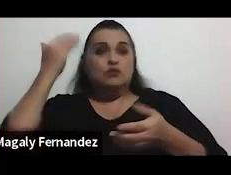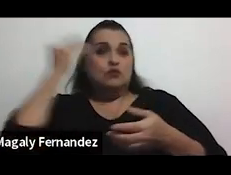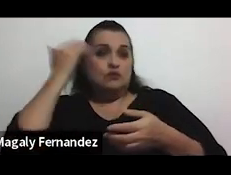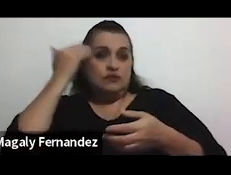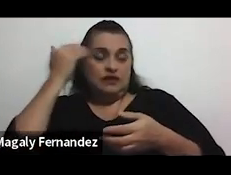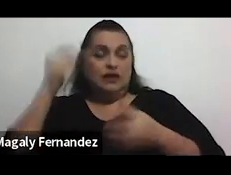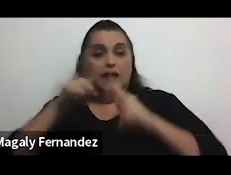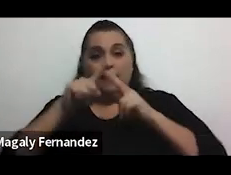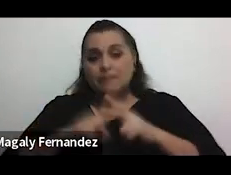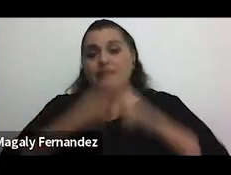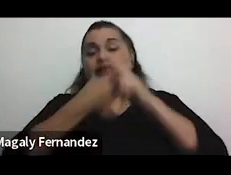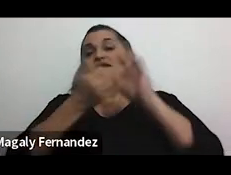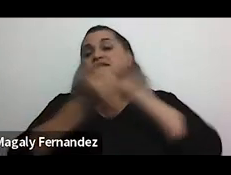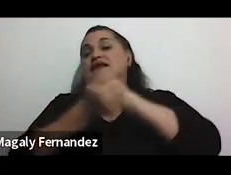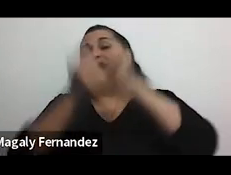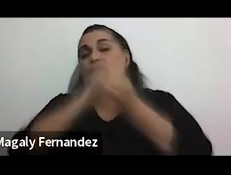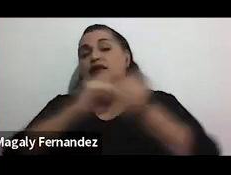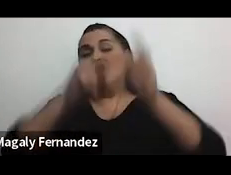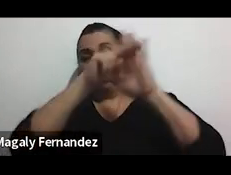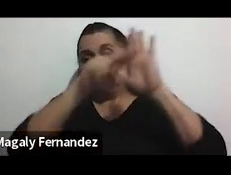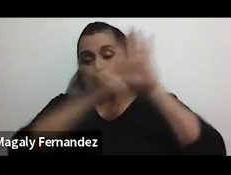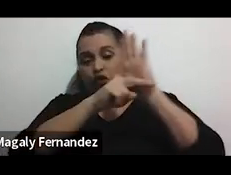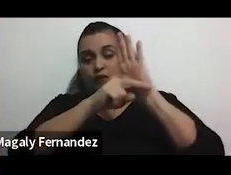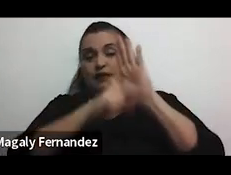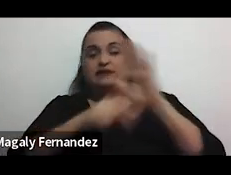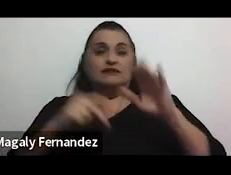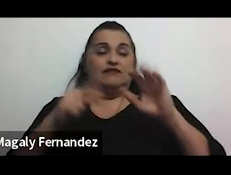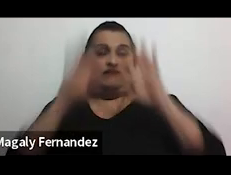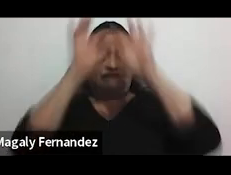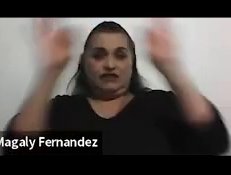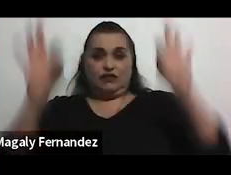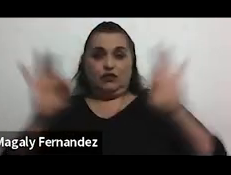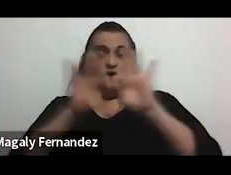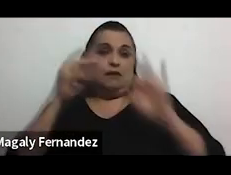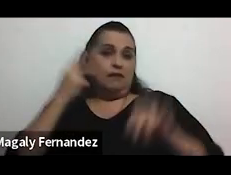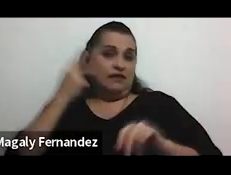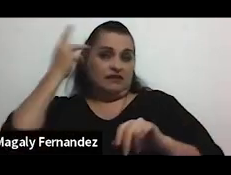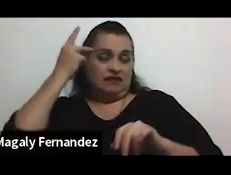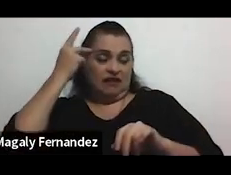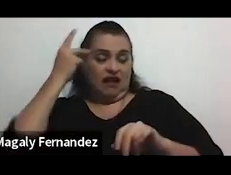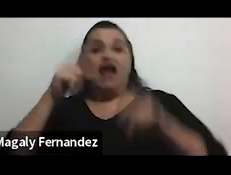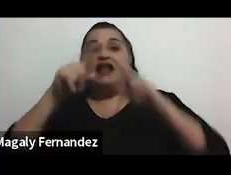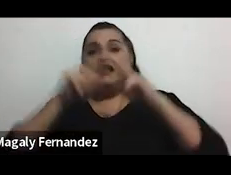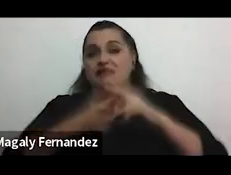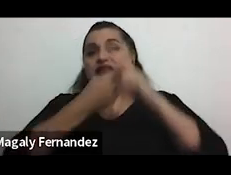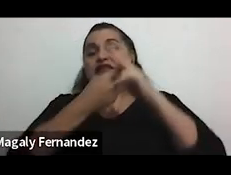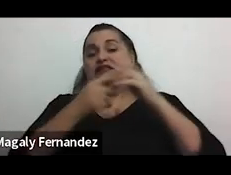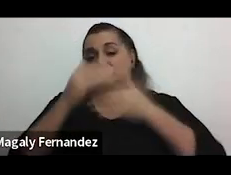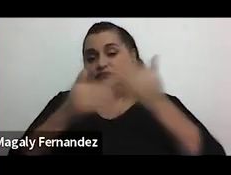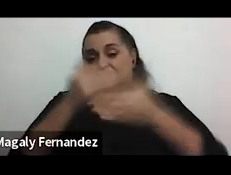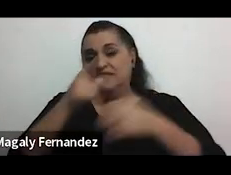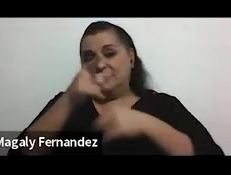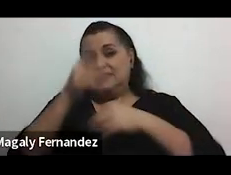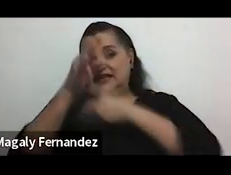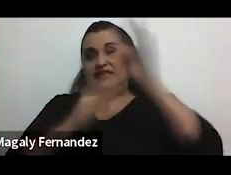a transformar las normas de la cultura patriarcal que siguen impulsando reconociendo o validando este tipo de